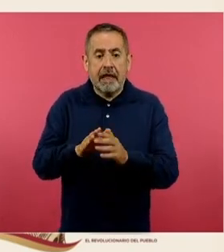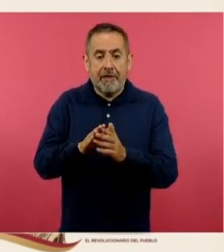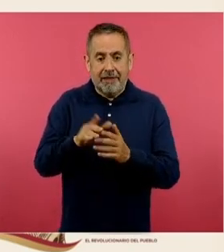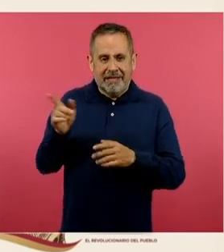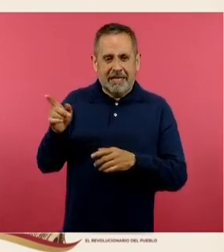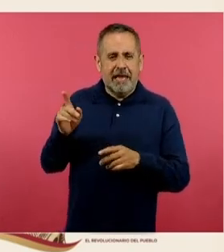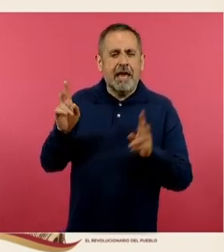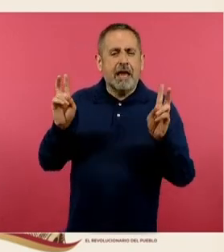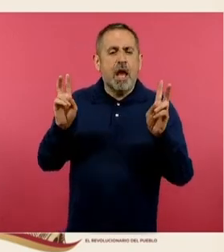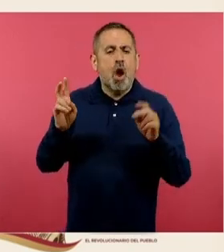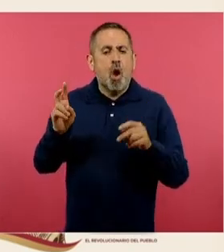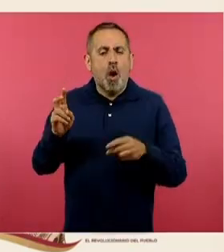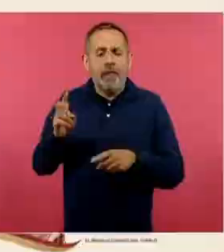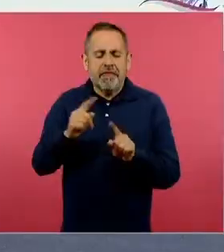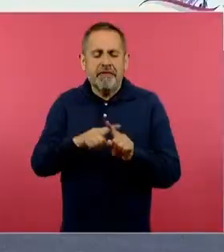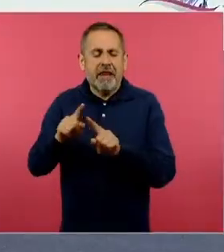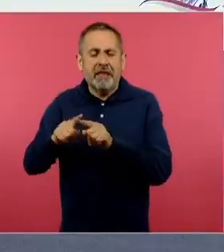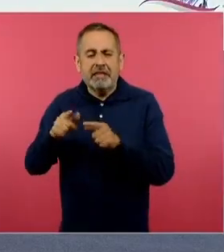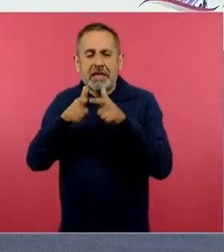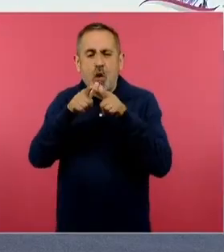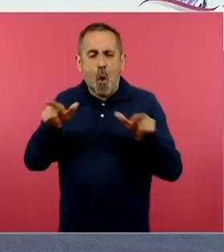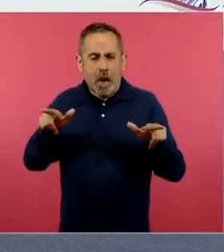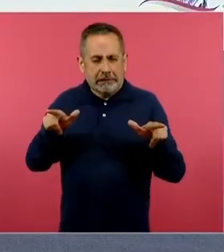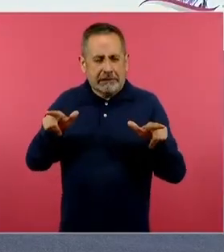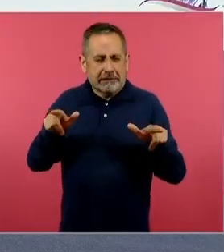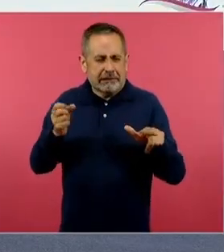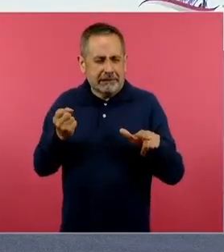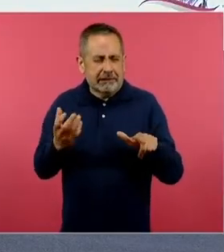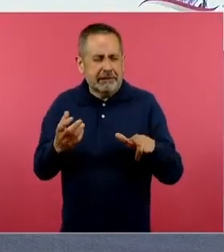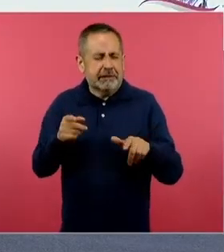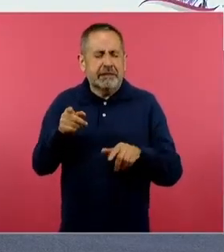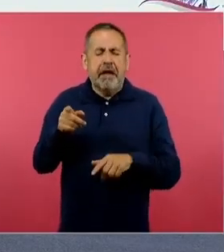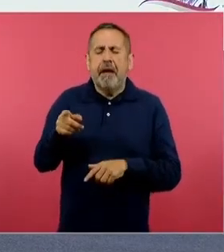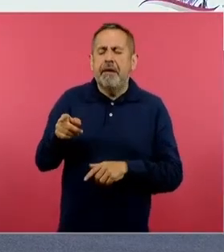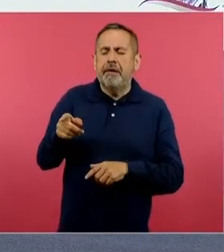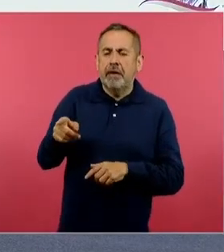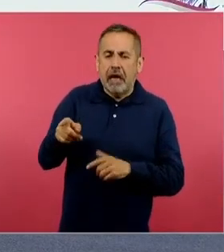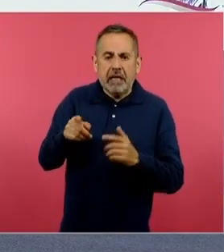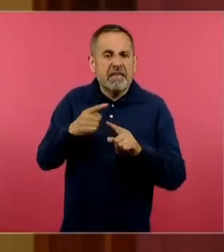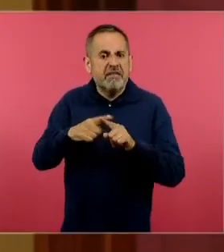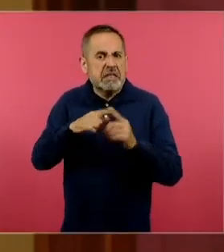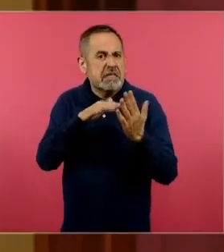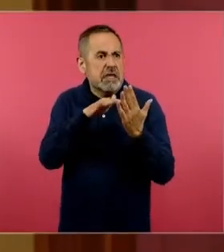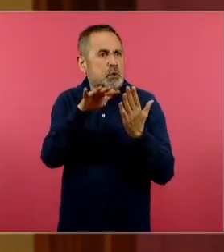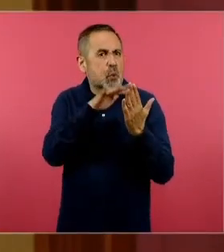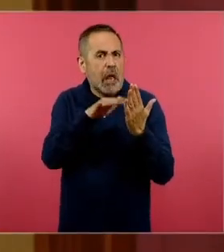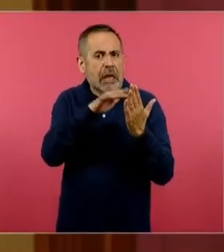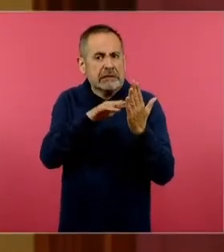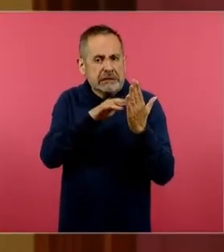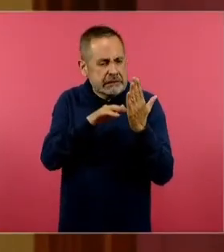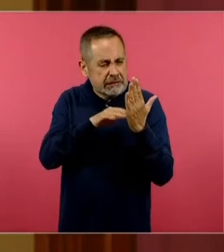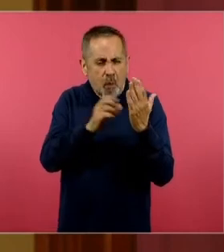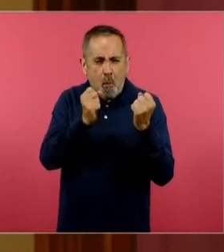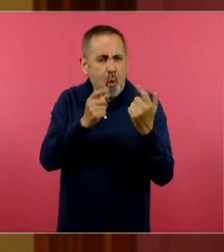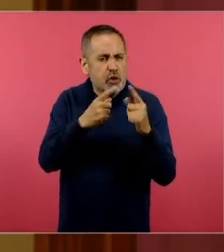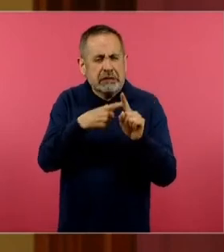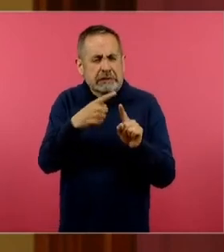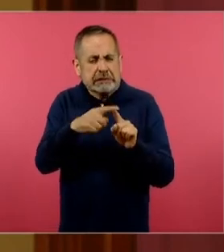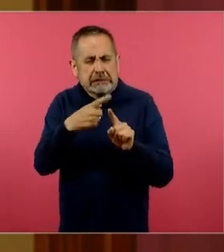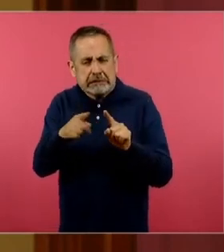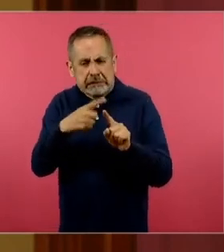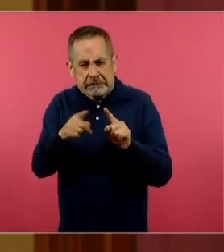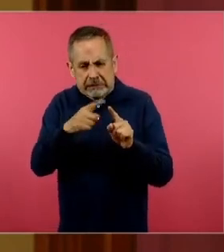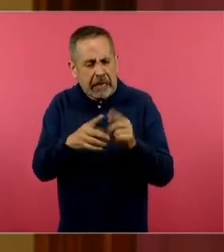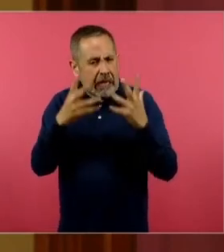Múltiples Lenguajes, que es un compendio muy creativo de lecturas, que vamos a poder desarrollar